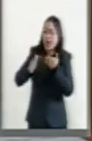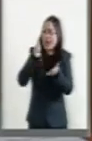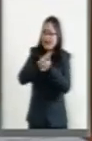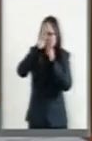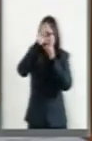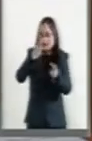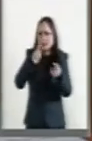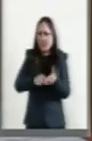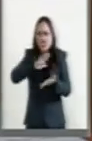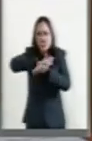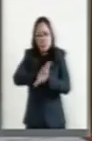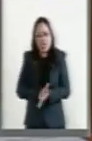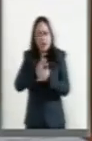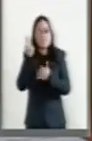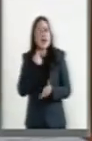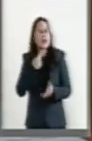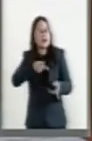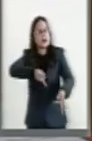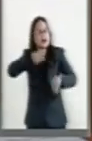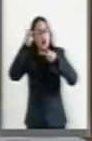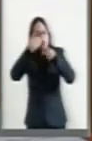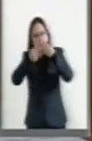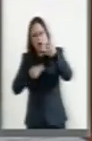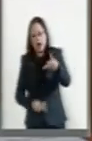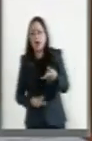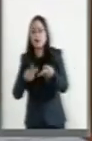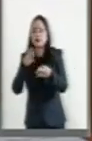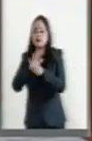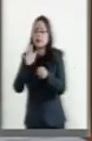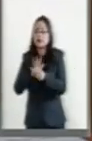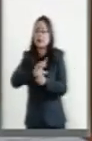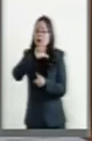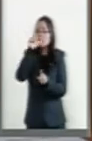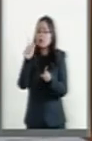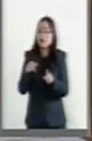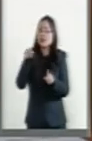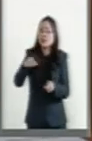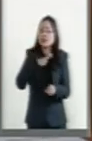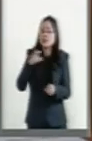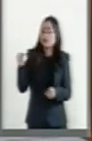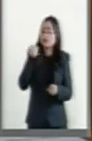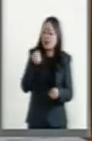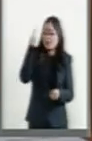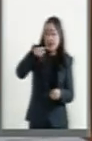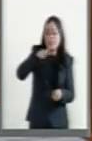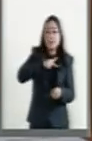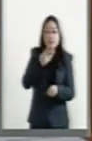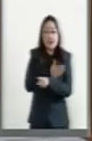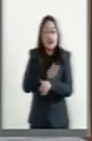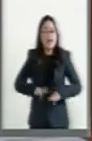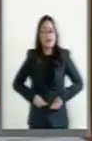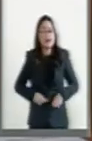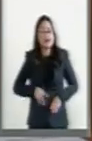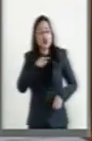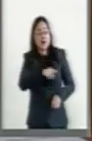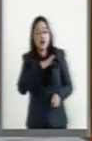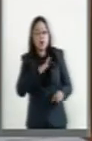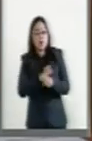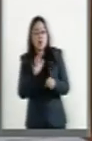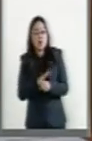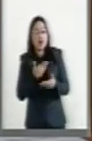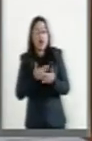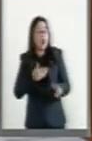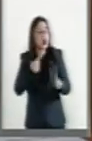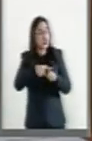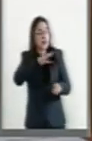humilla, que destruye, que mata, que roba, que al final, incluso después de todo, utiliza para su beneficio, ya no las vidas, sino ahora